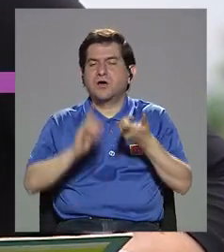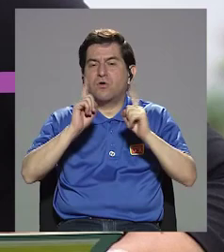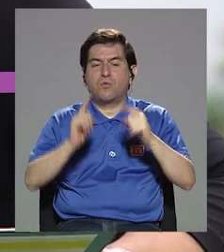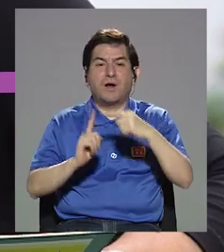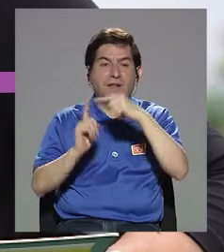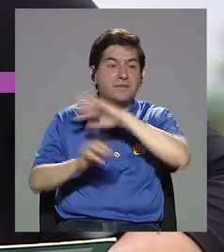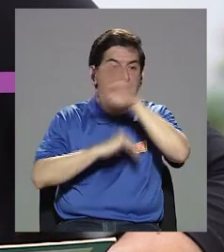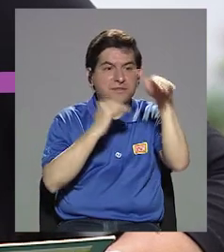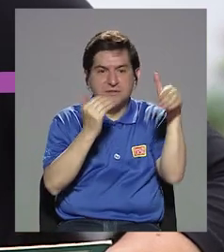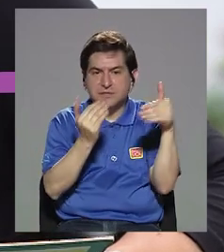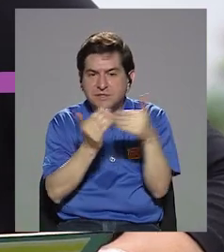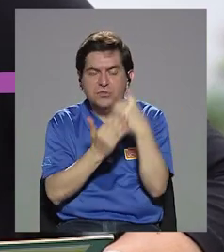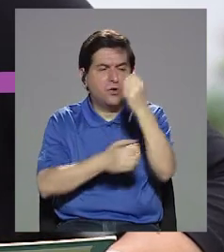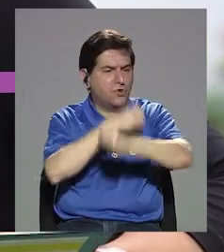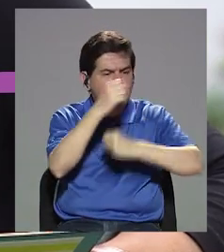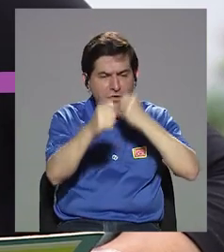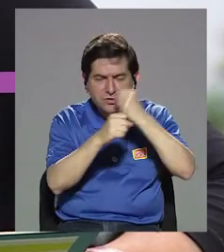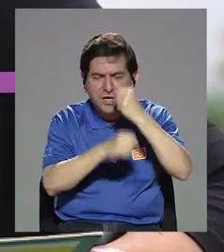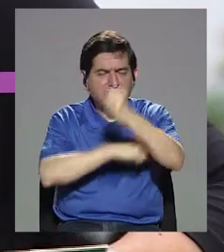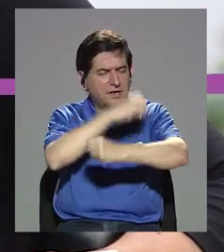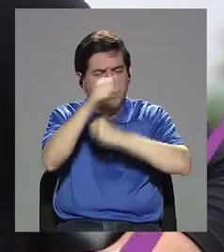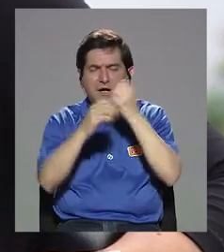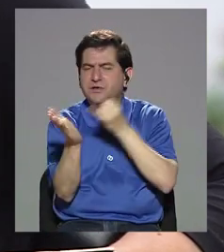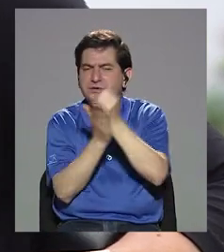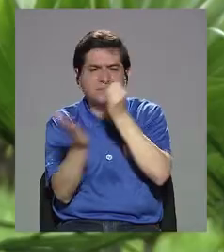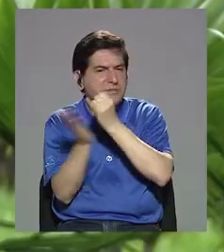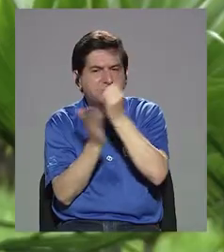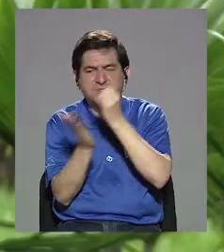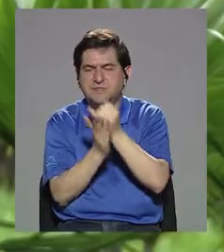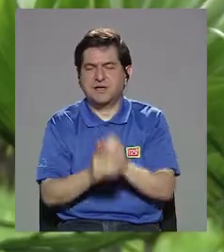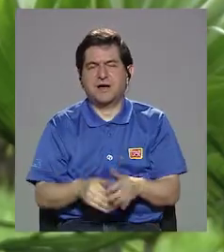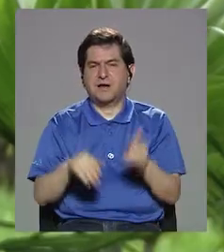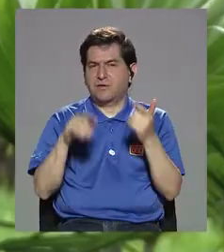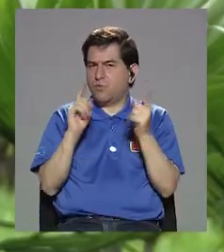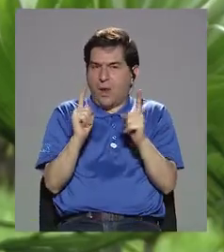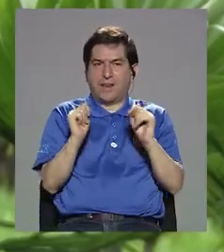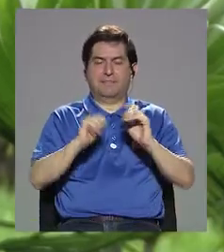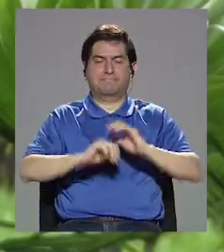suya a partir de tantos años de investigación? Sí.